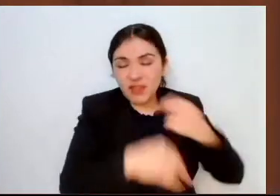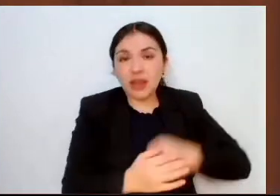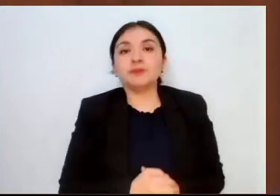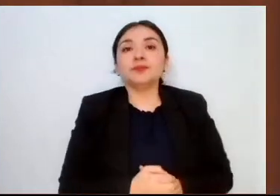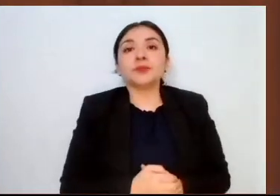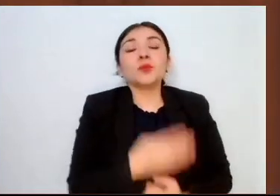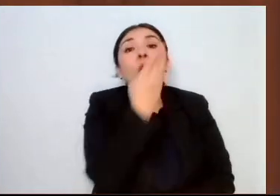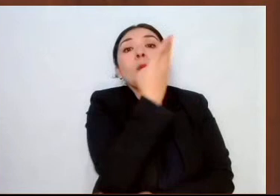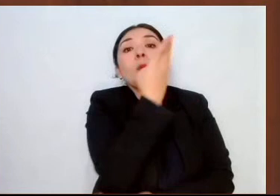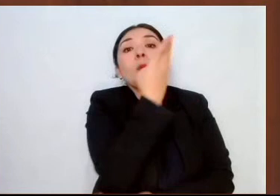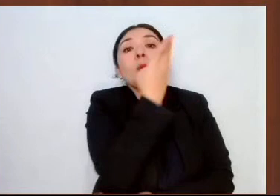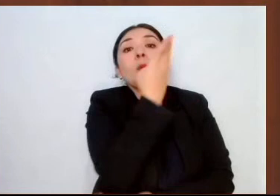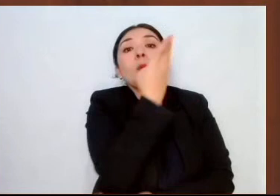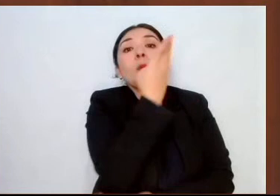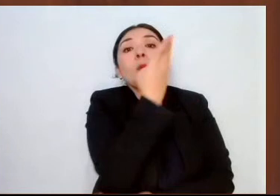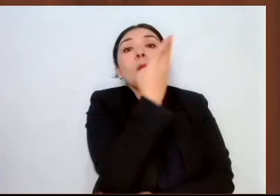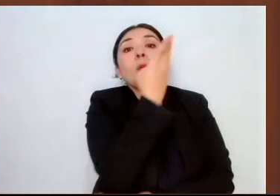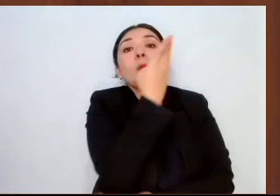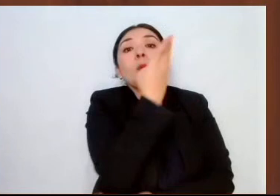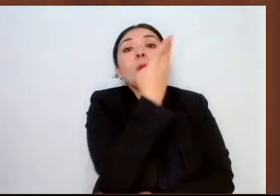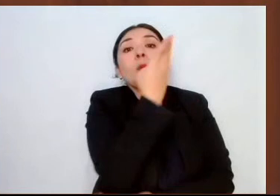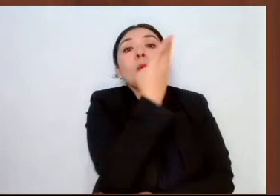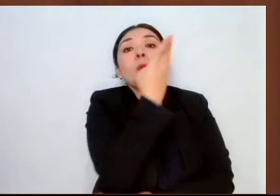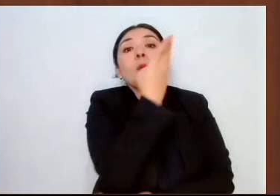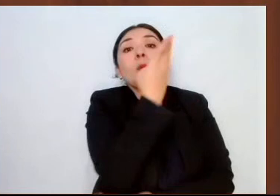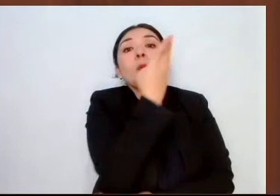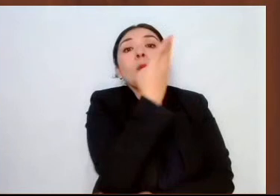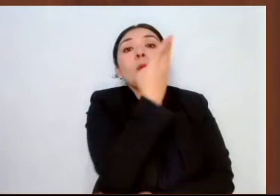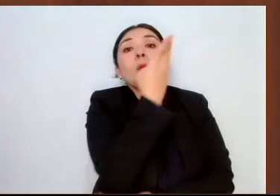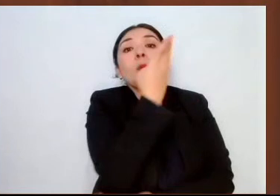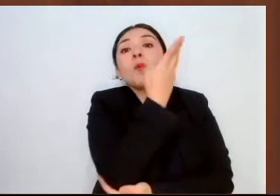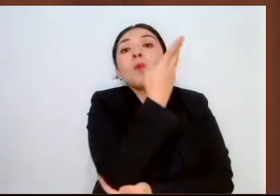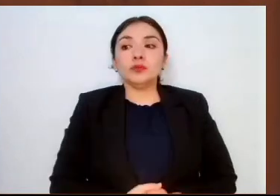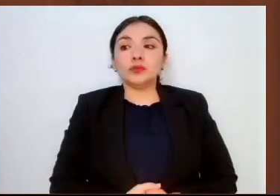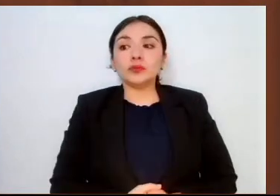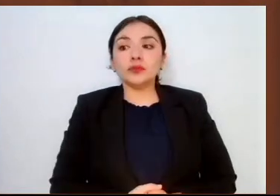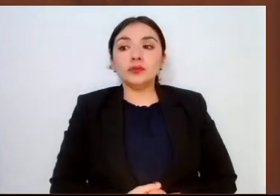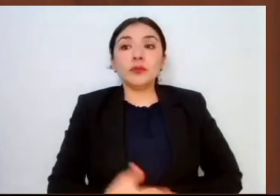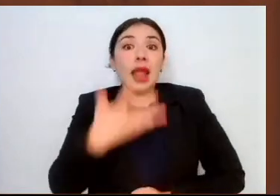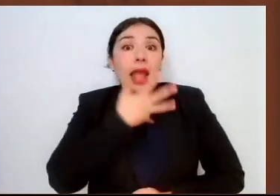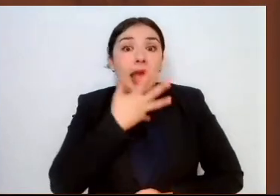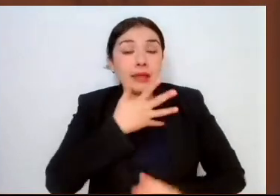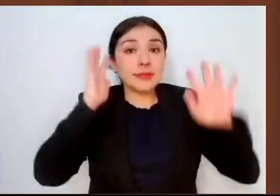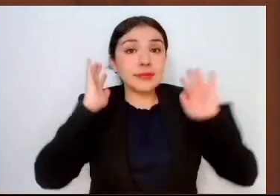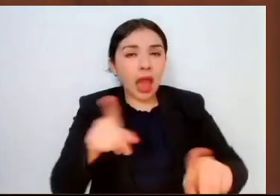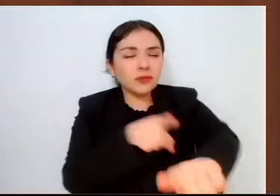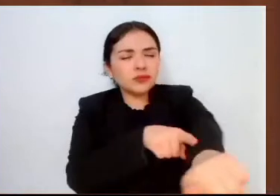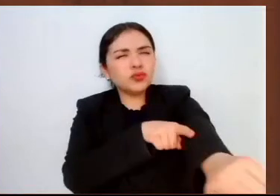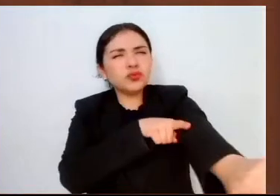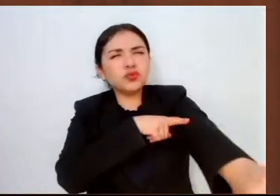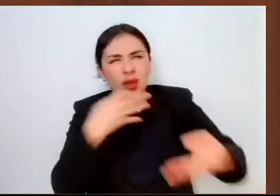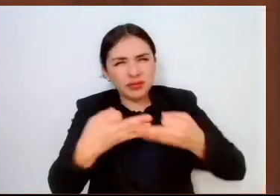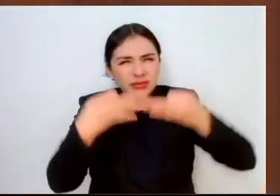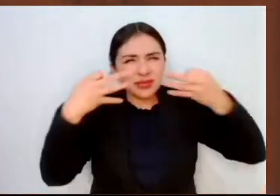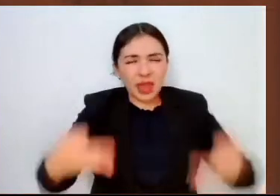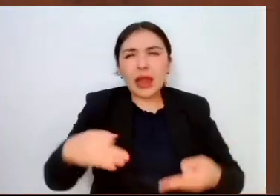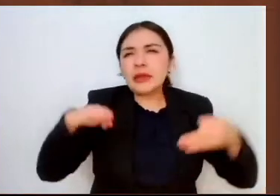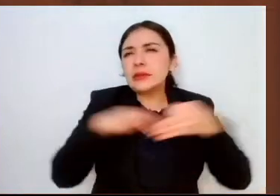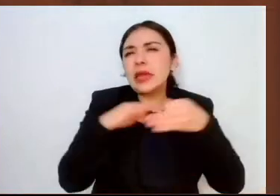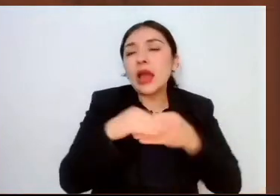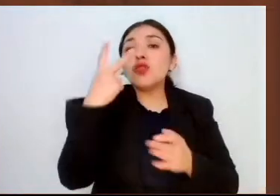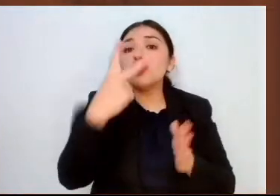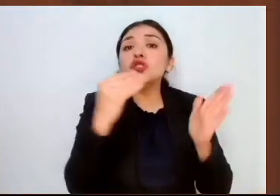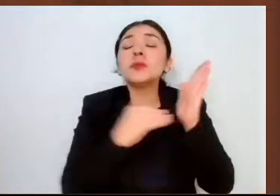mexiquenses. El Estado de México cuenta con una extensión territorial de más de dos millones de